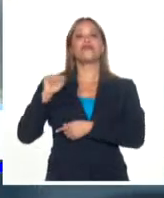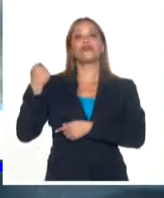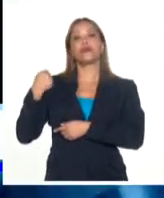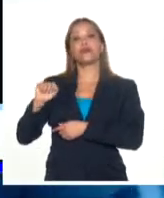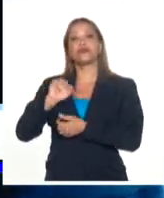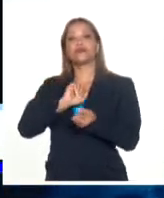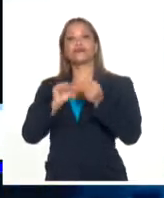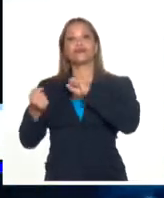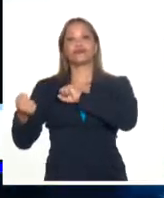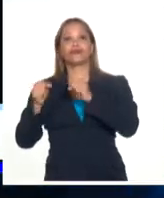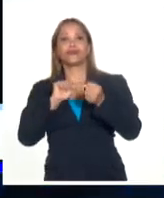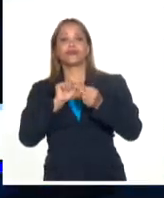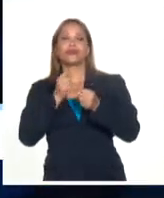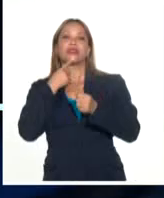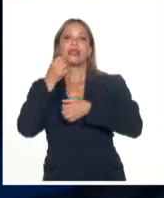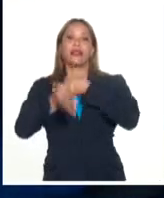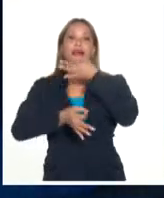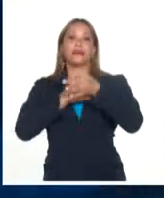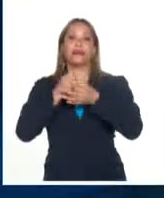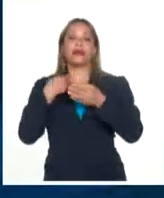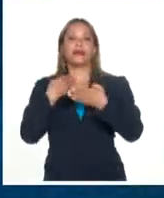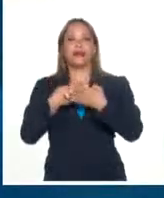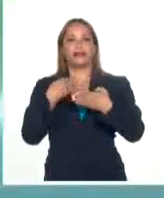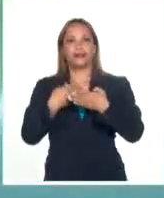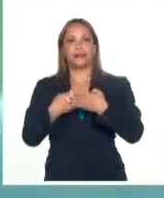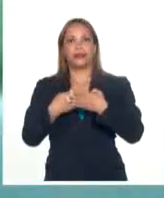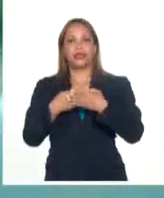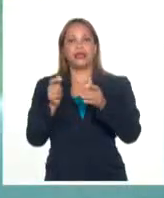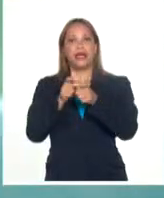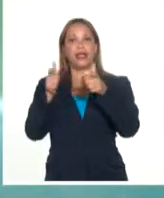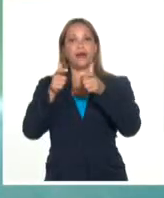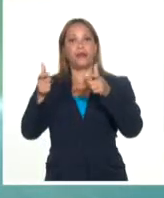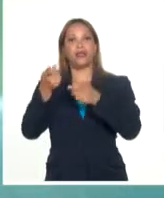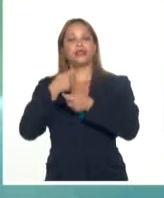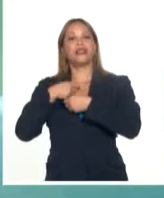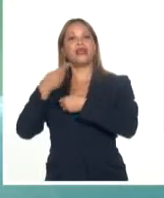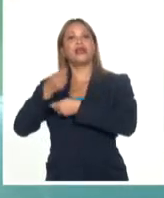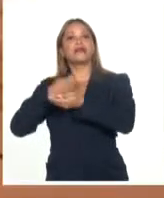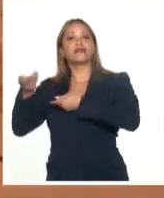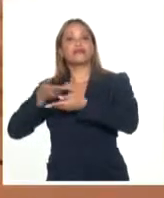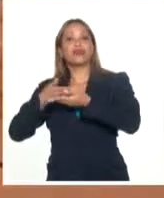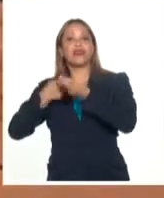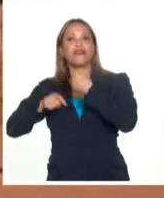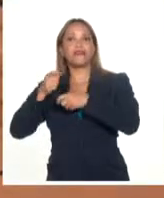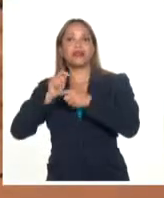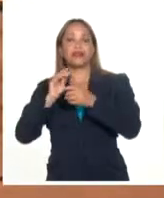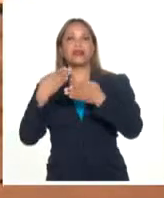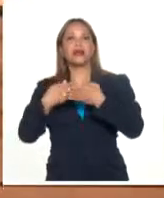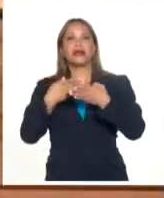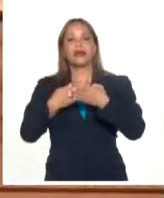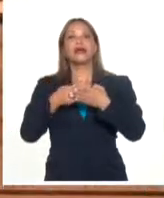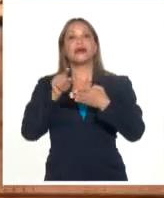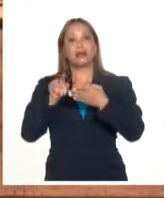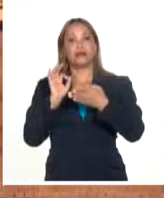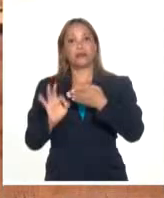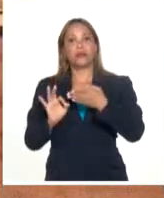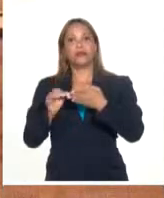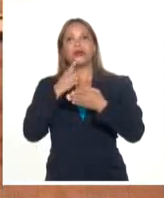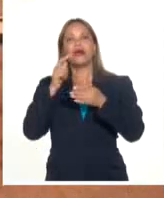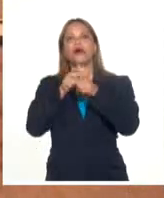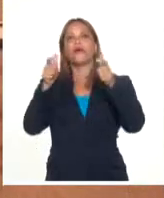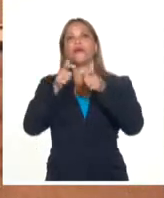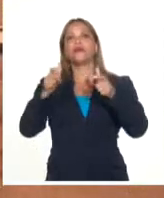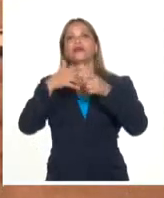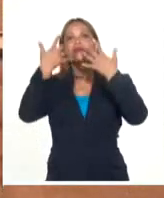de restricciones de Bruselas, según escribe la agencia El aumento de entregas de diésel al bloque comunitario se debe a la intensificación de la